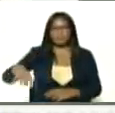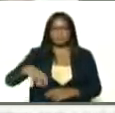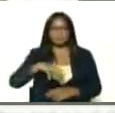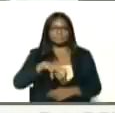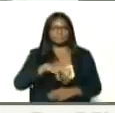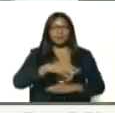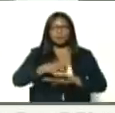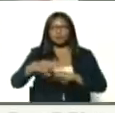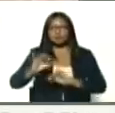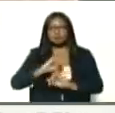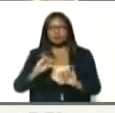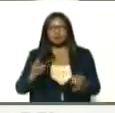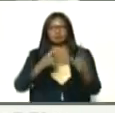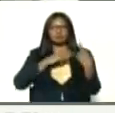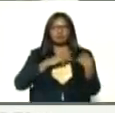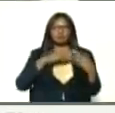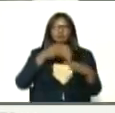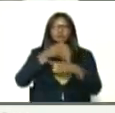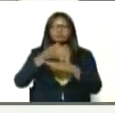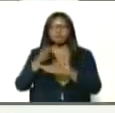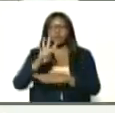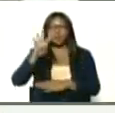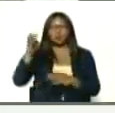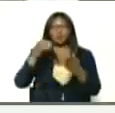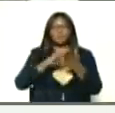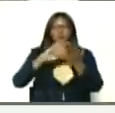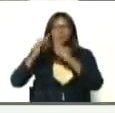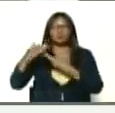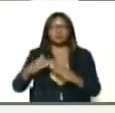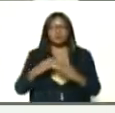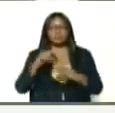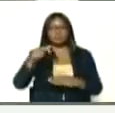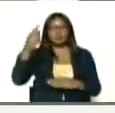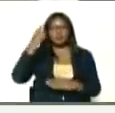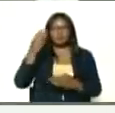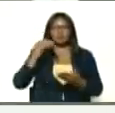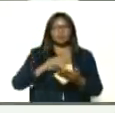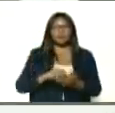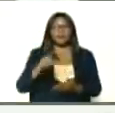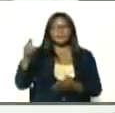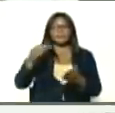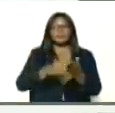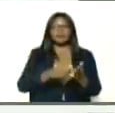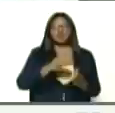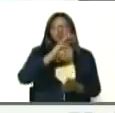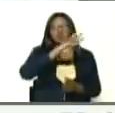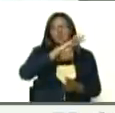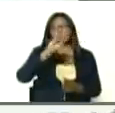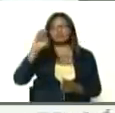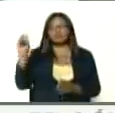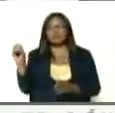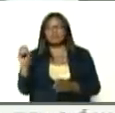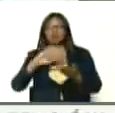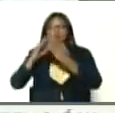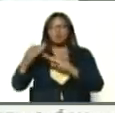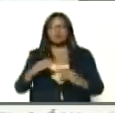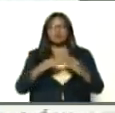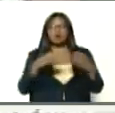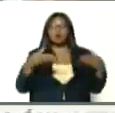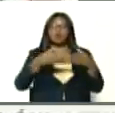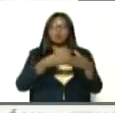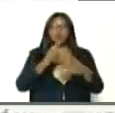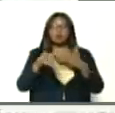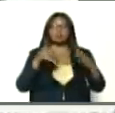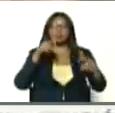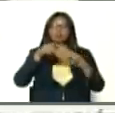municipio, usted nos dio la tarea, de llegar a las cuatro mil comunas, bueno, al día de hoy, hemos llegado, a mil novecientas comunas, con los equipos, constituidos,